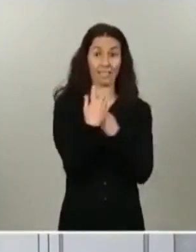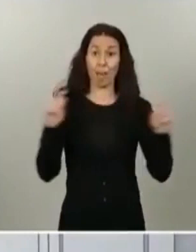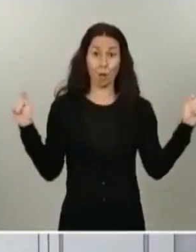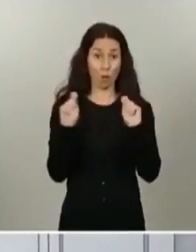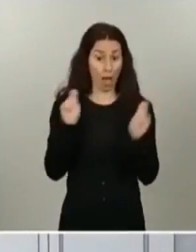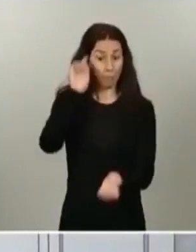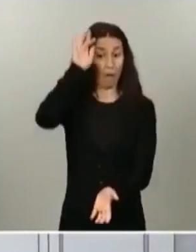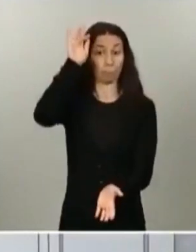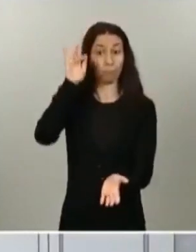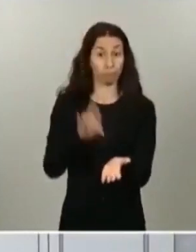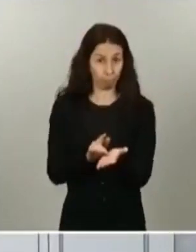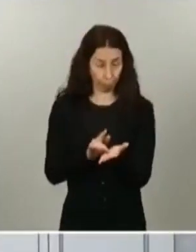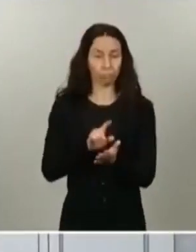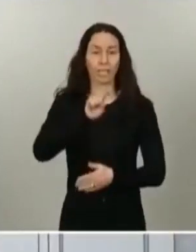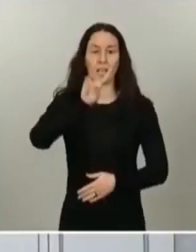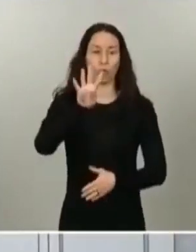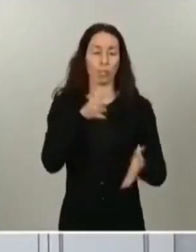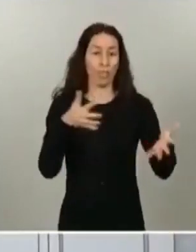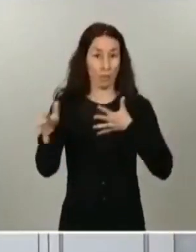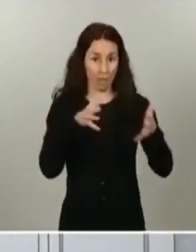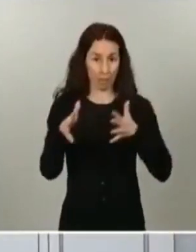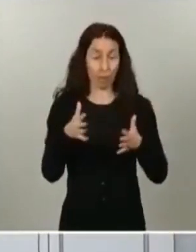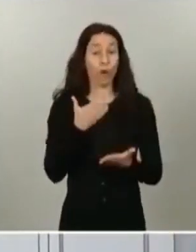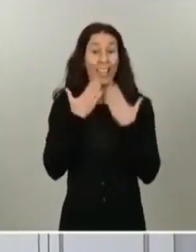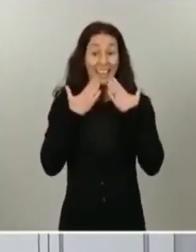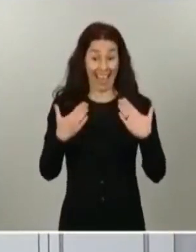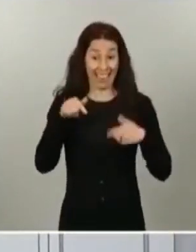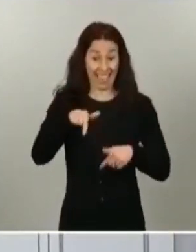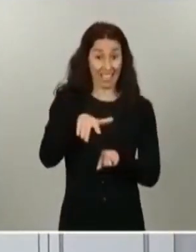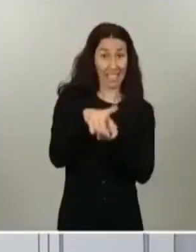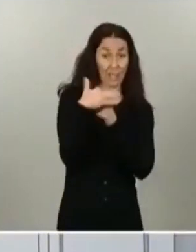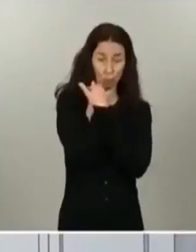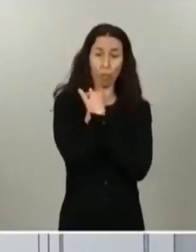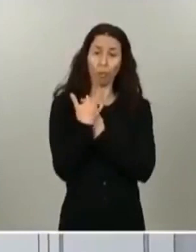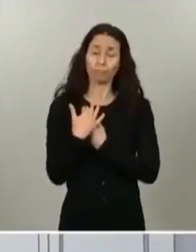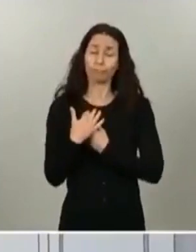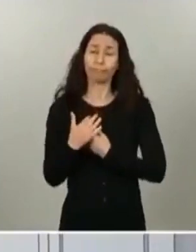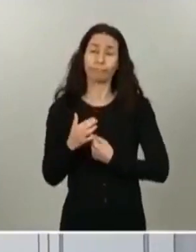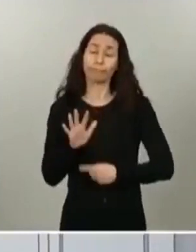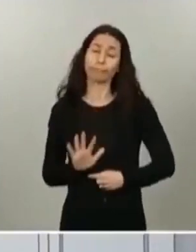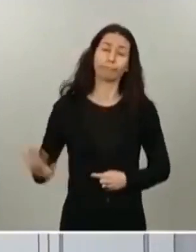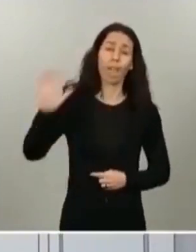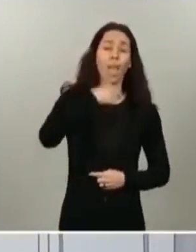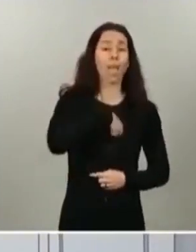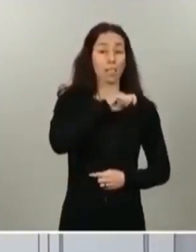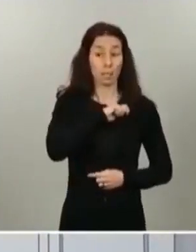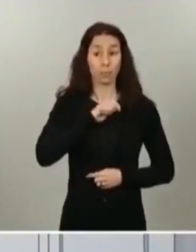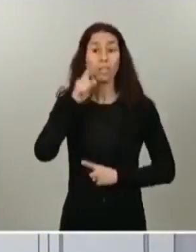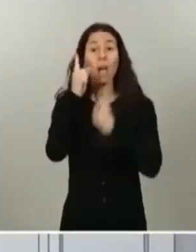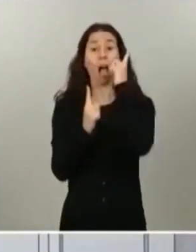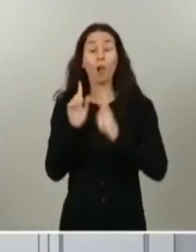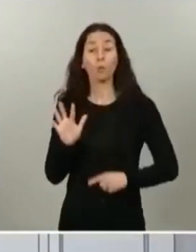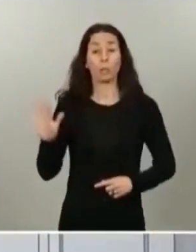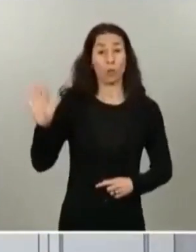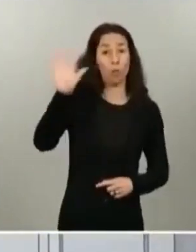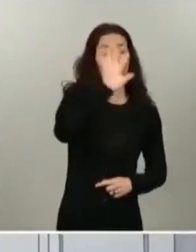día 14 de marzo y que ha permitido que muchas partes de nuestro territorio español la epidemia no se desarrollara, como